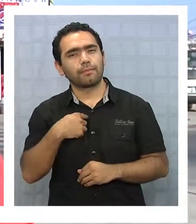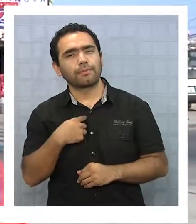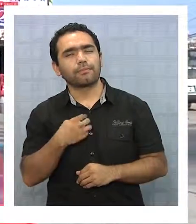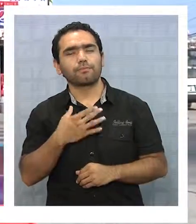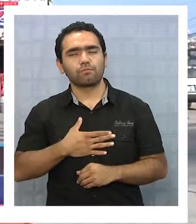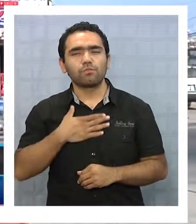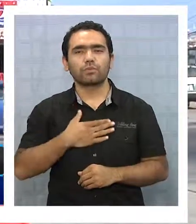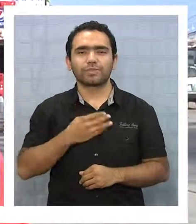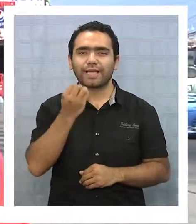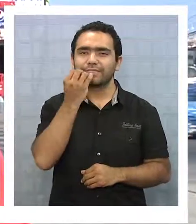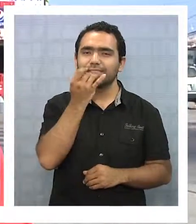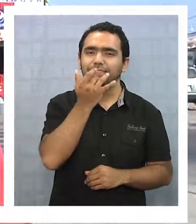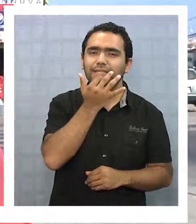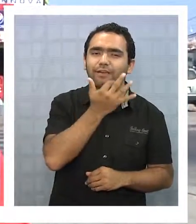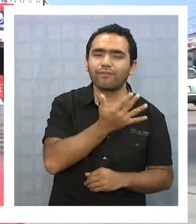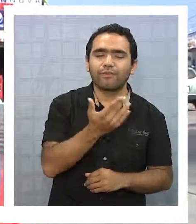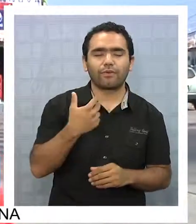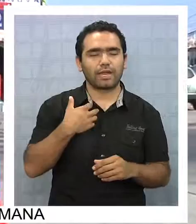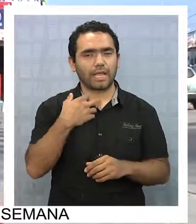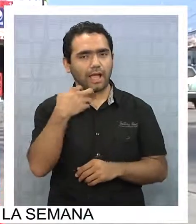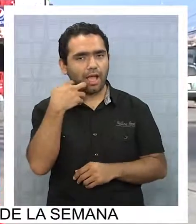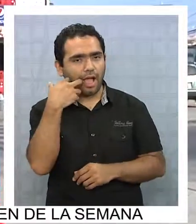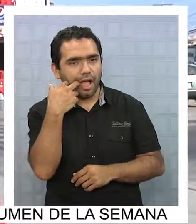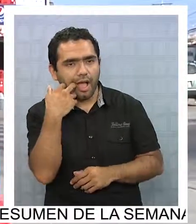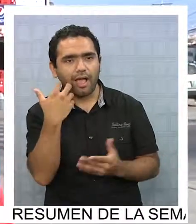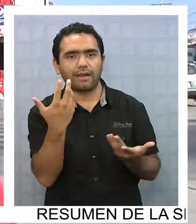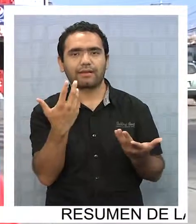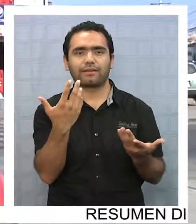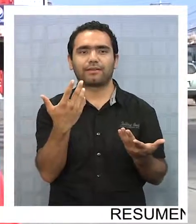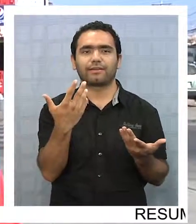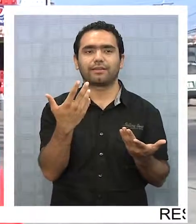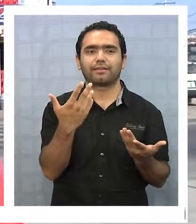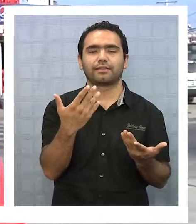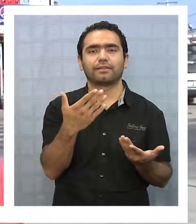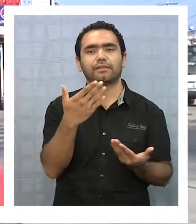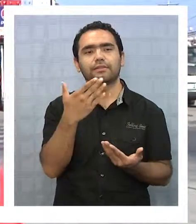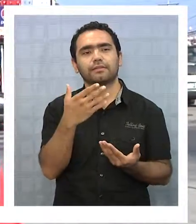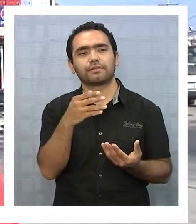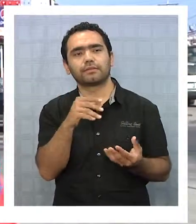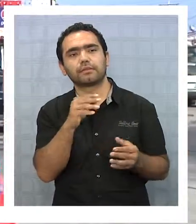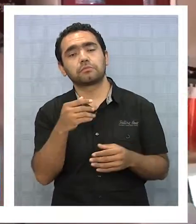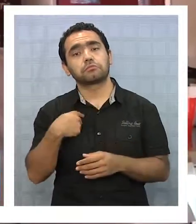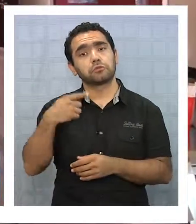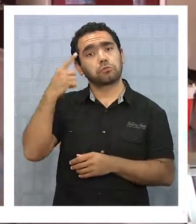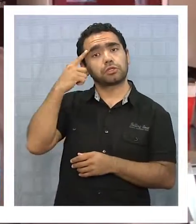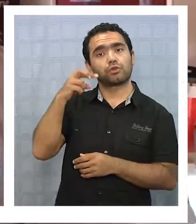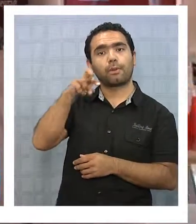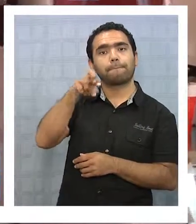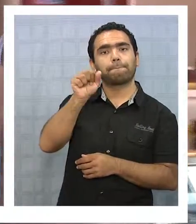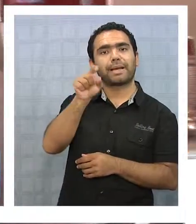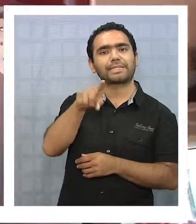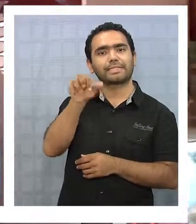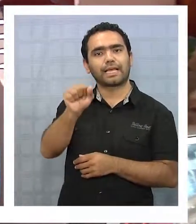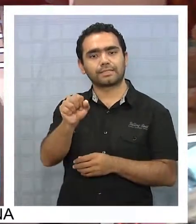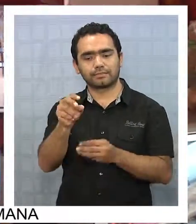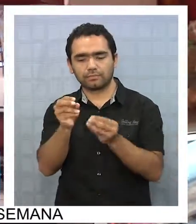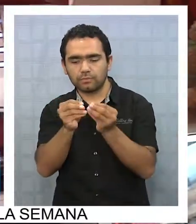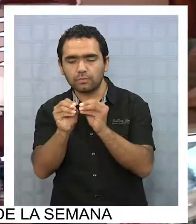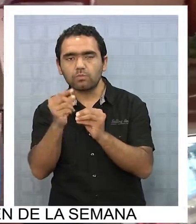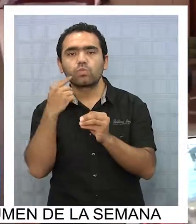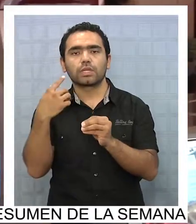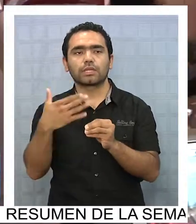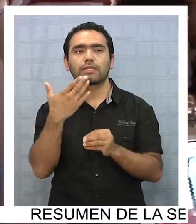El hueso, la carne, bien de añada. Creo que la masa es